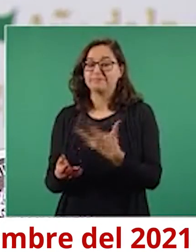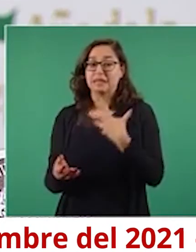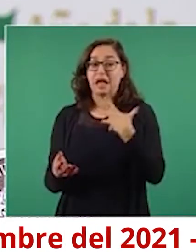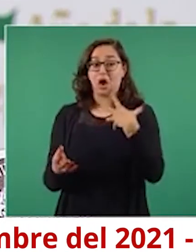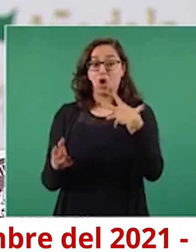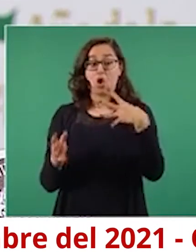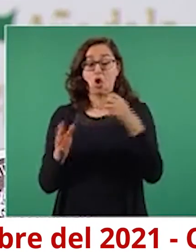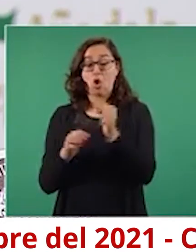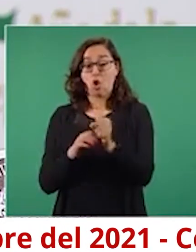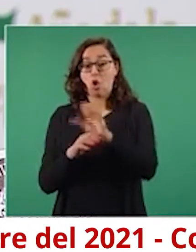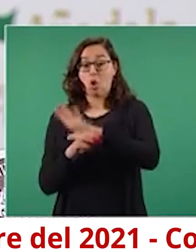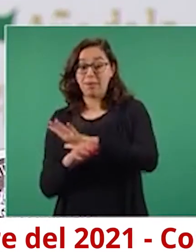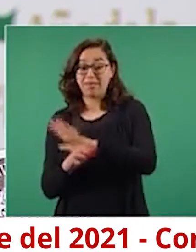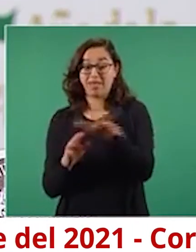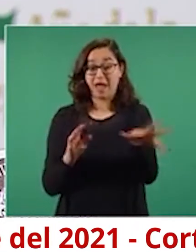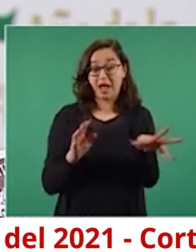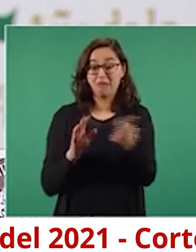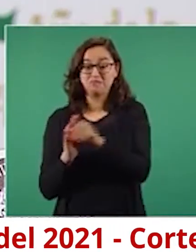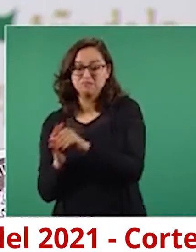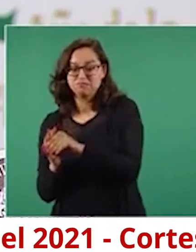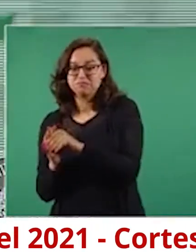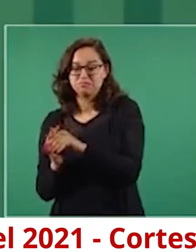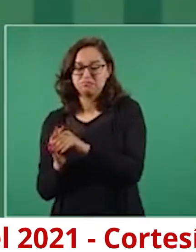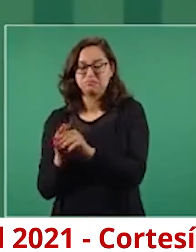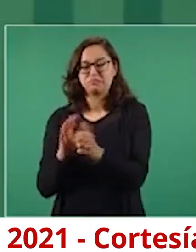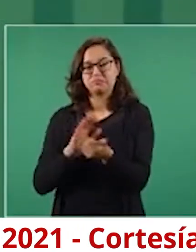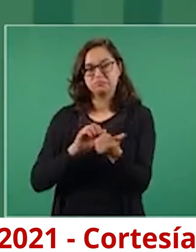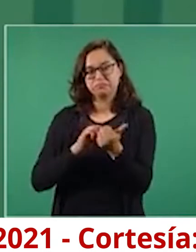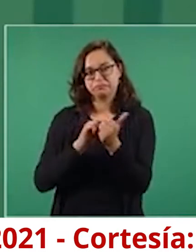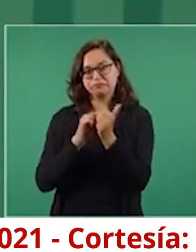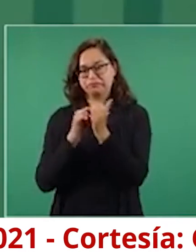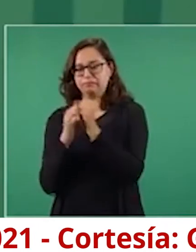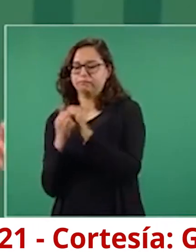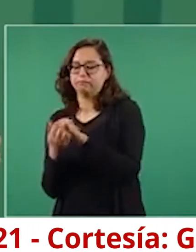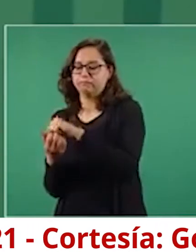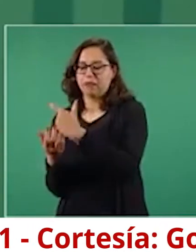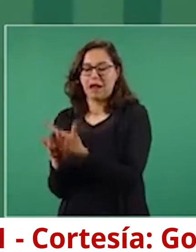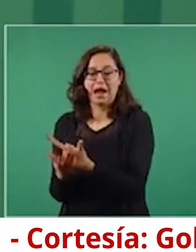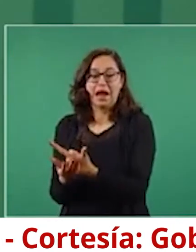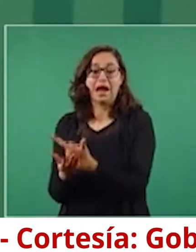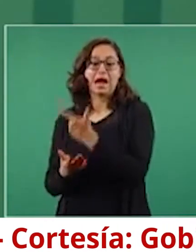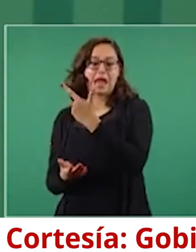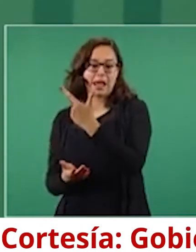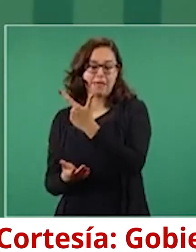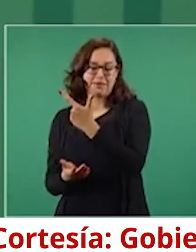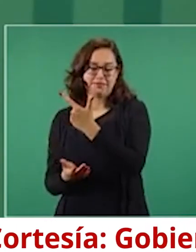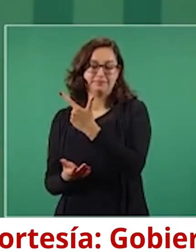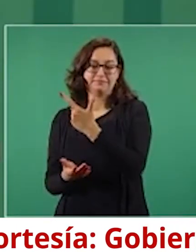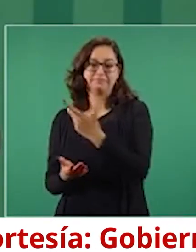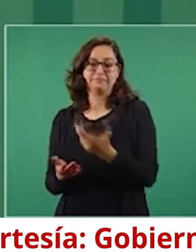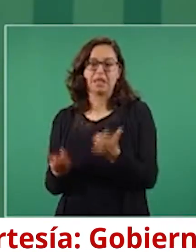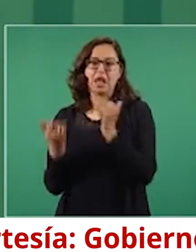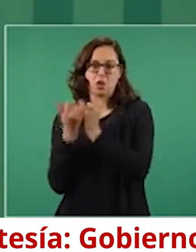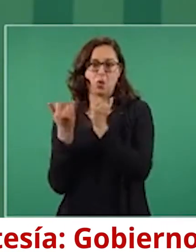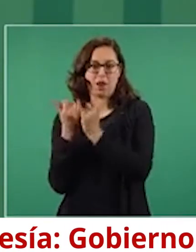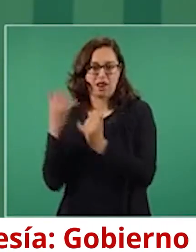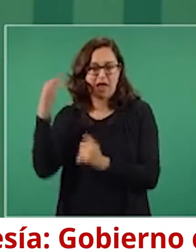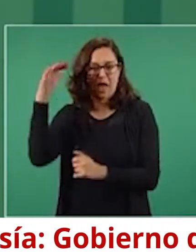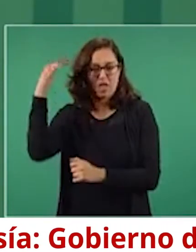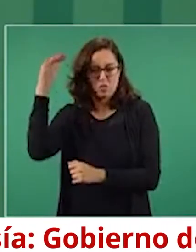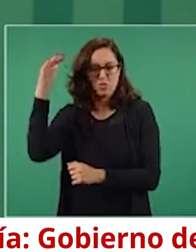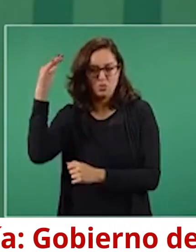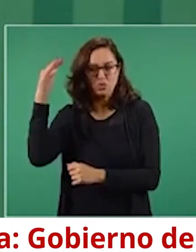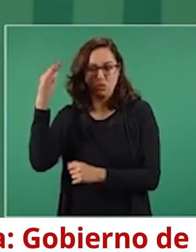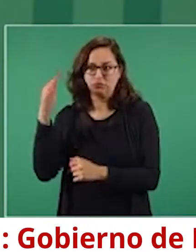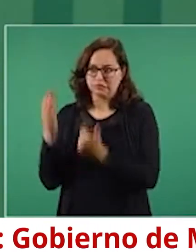Lo aumentan de una manera semejante al que ocurre en personas adultas sanas y, desde luego, personas adultas con